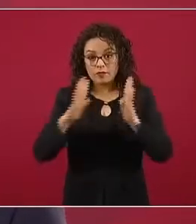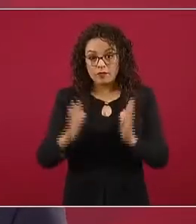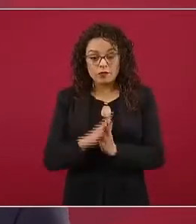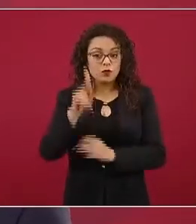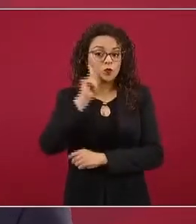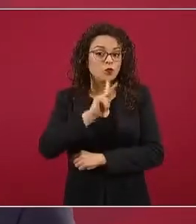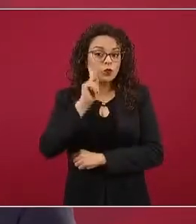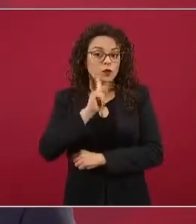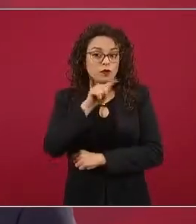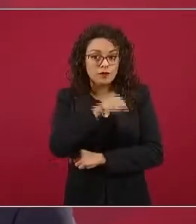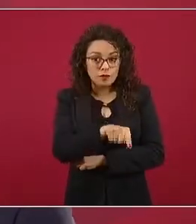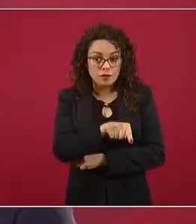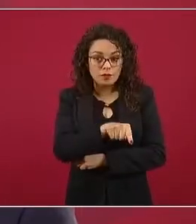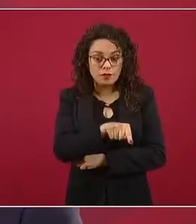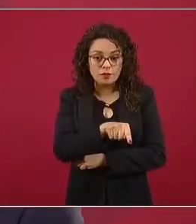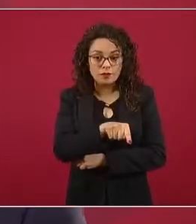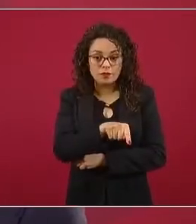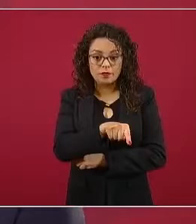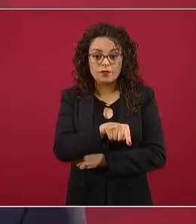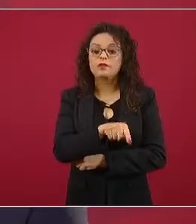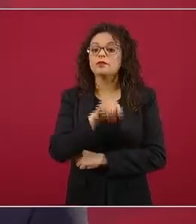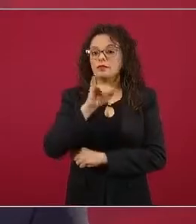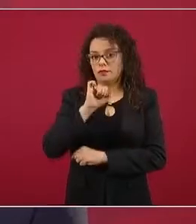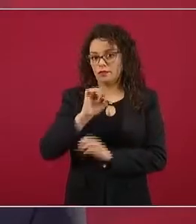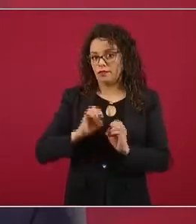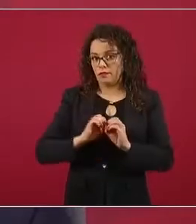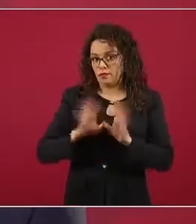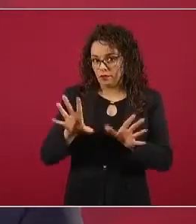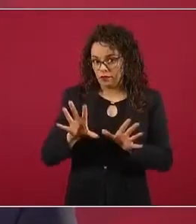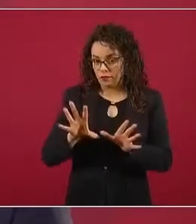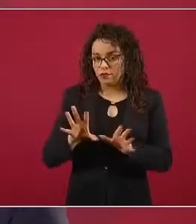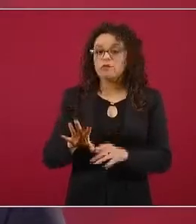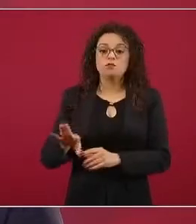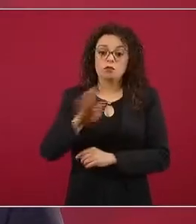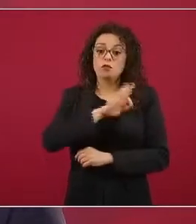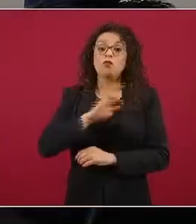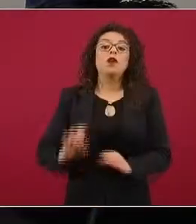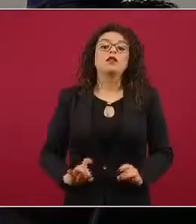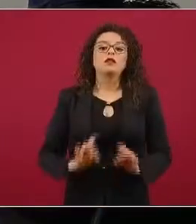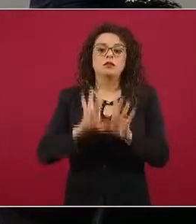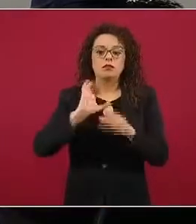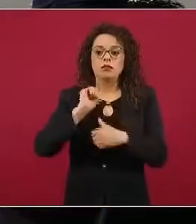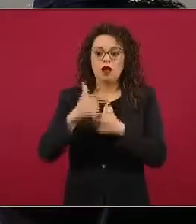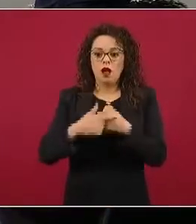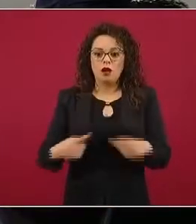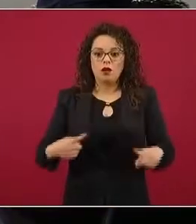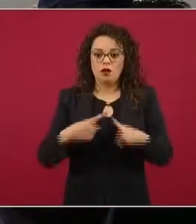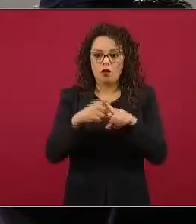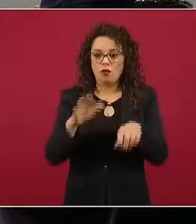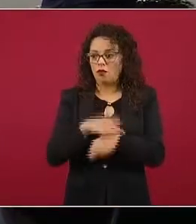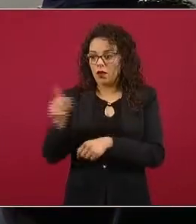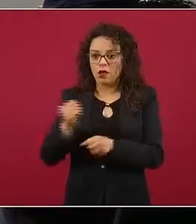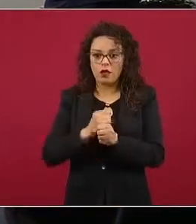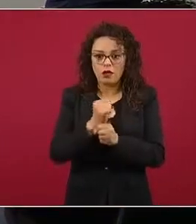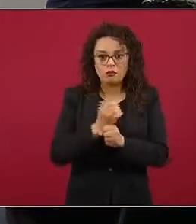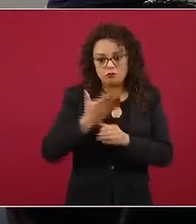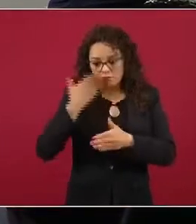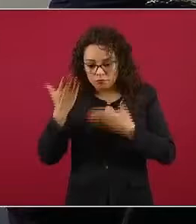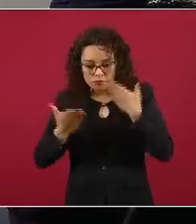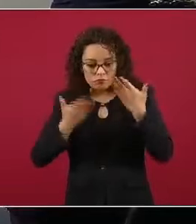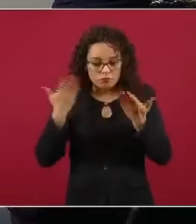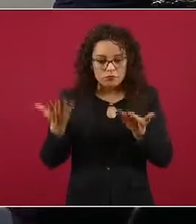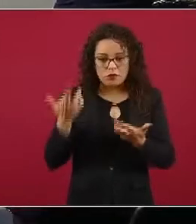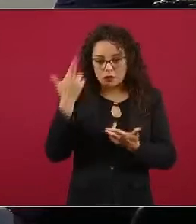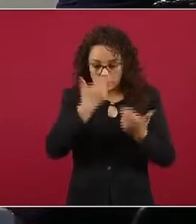clínicos pueden tener alguna reacción durante el proceso de estudio y entonces las compañías